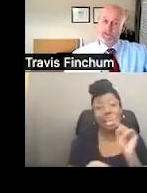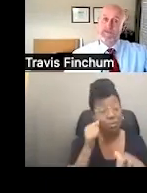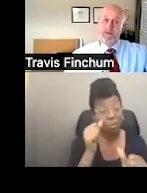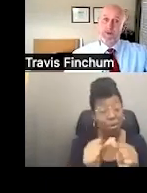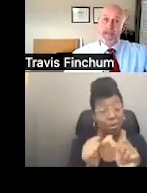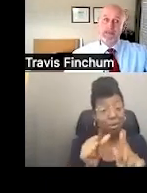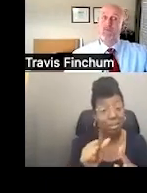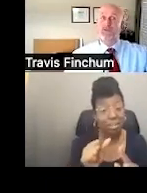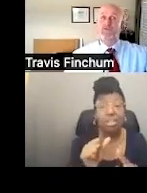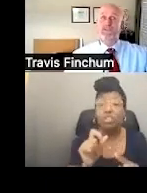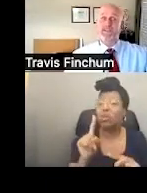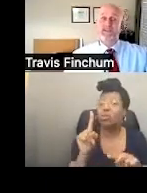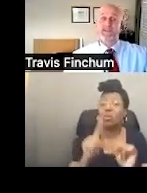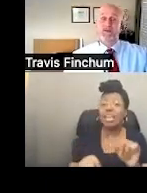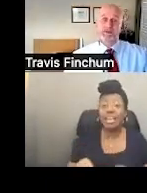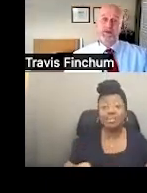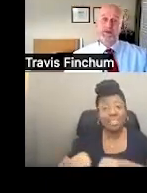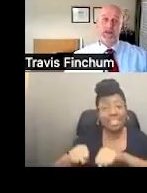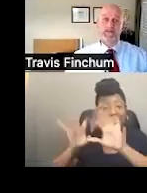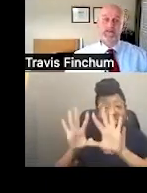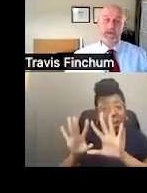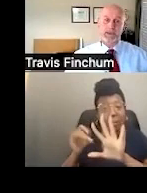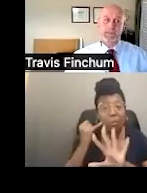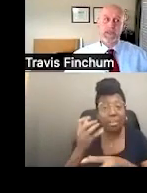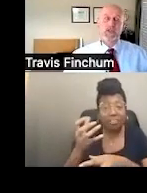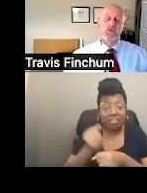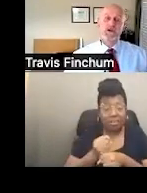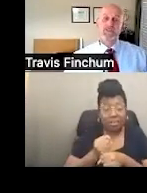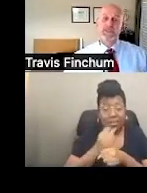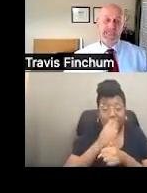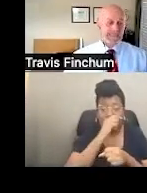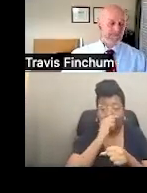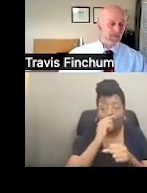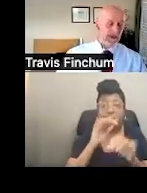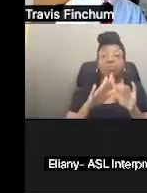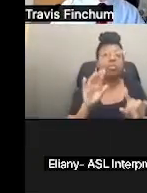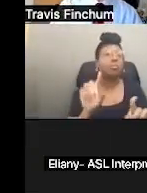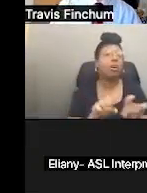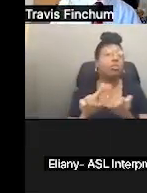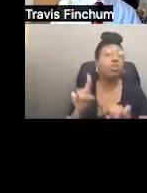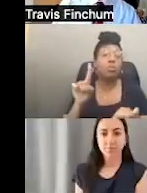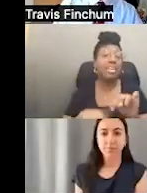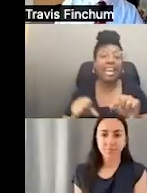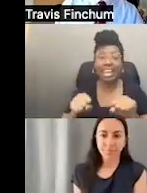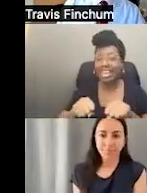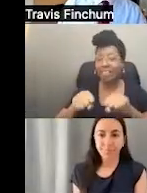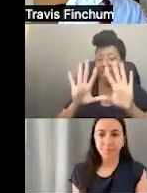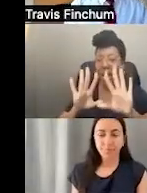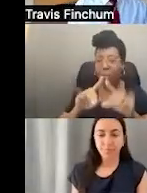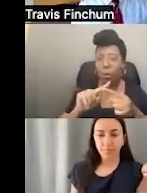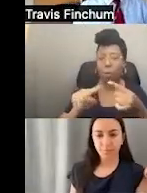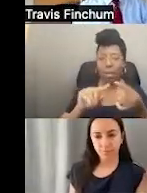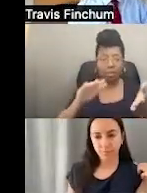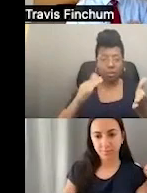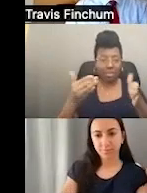Medicaid, el programa de exención de Medicaid. No lo puedes regalar, tampoco lo